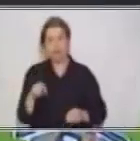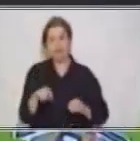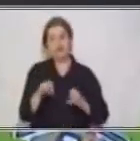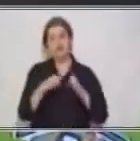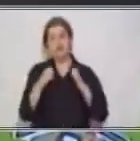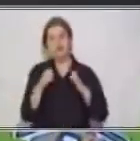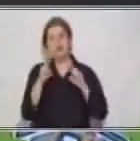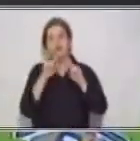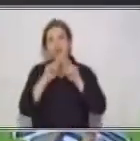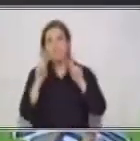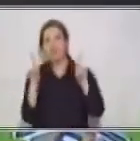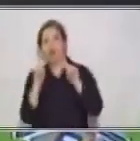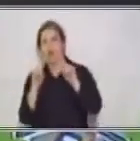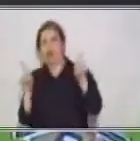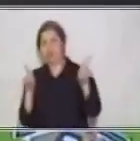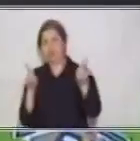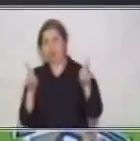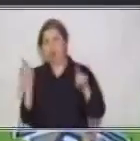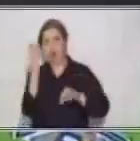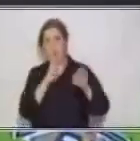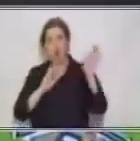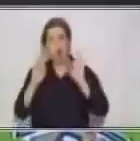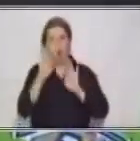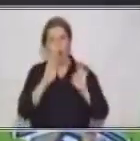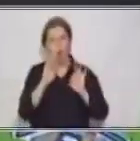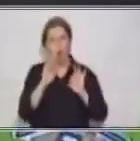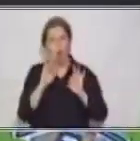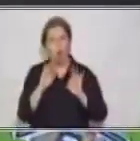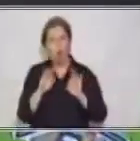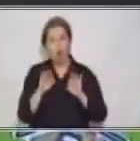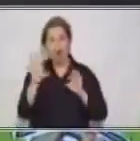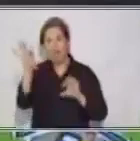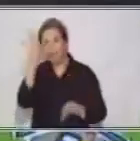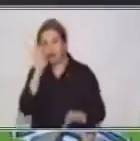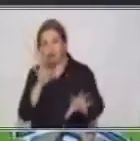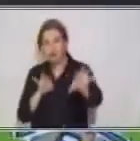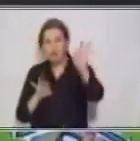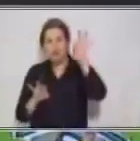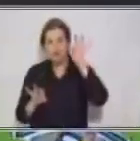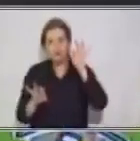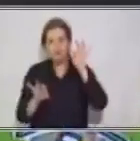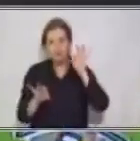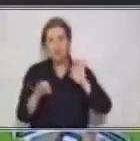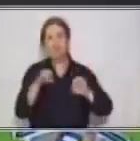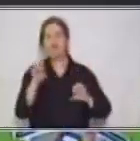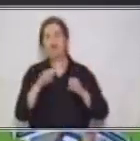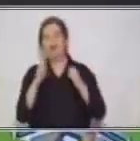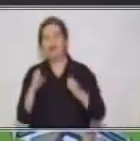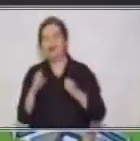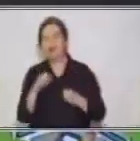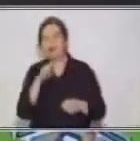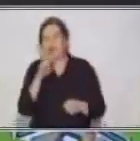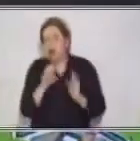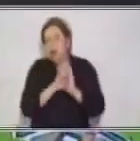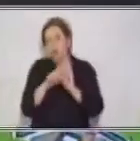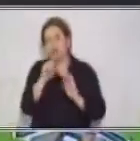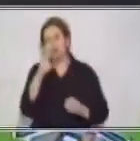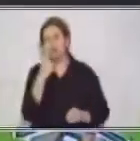o alternativa. ¿Qué escojo? ¿Blanco o negro? ¿Qué quieres? ¿Vainía o chocolate?